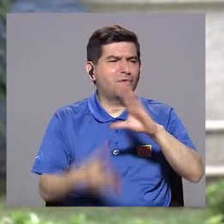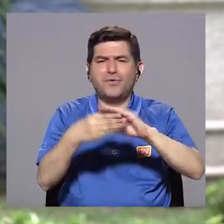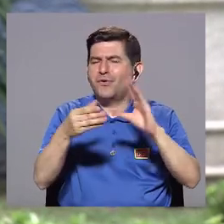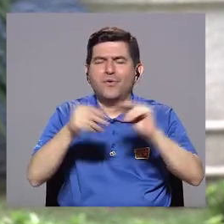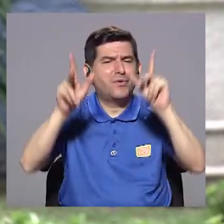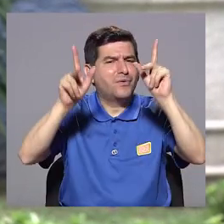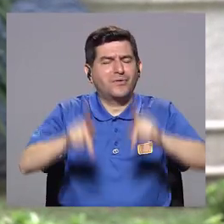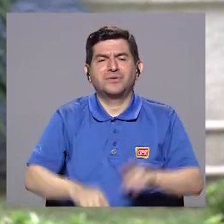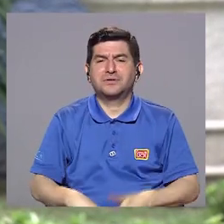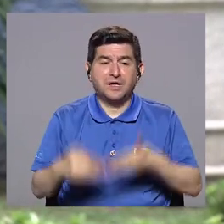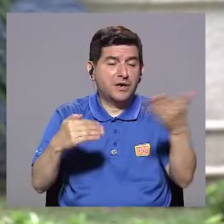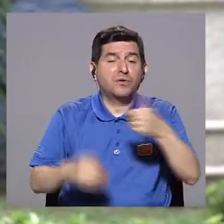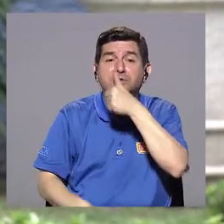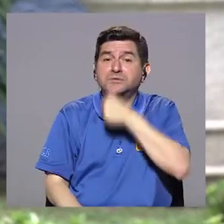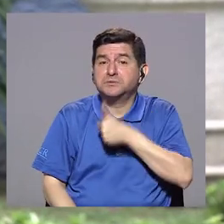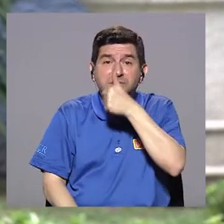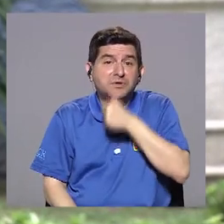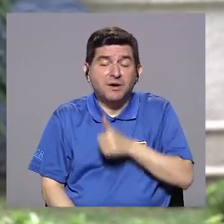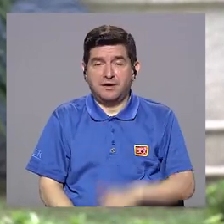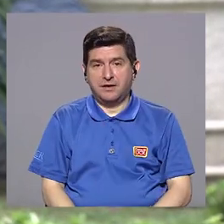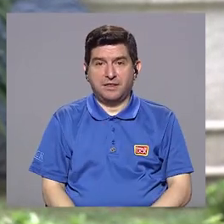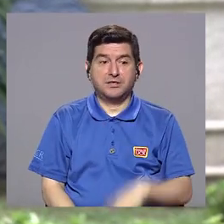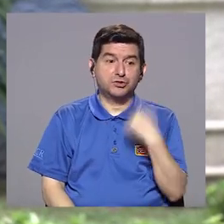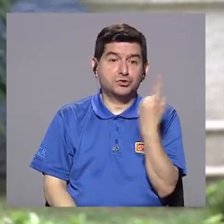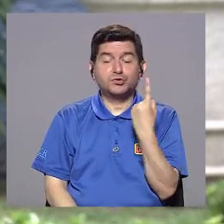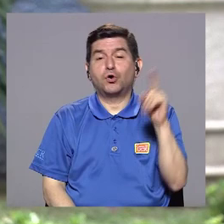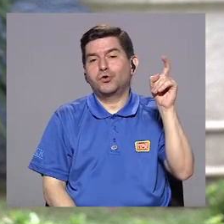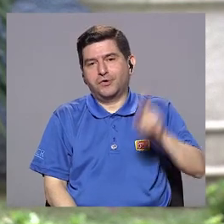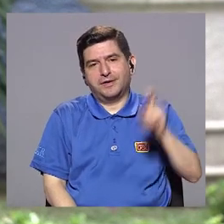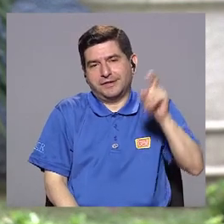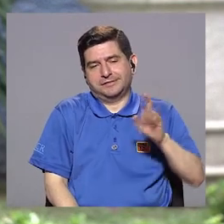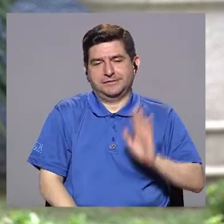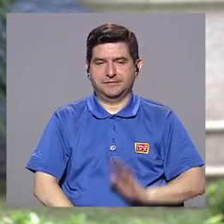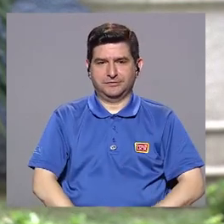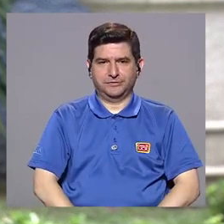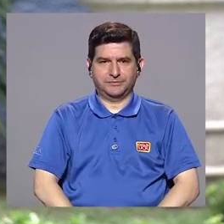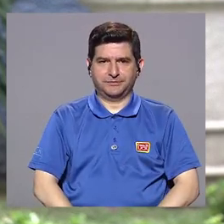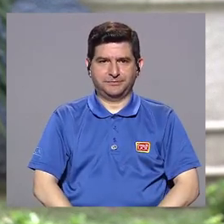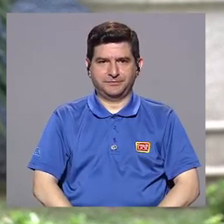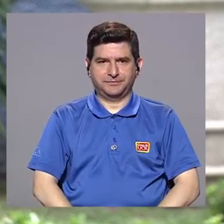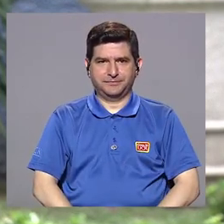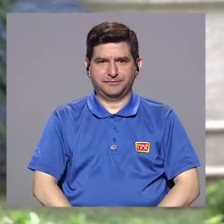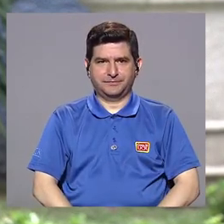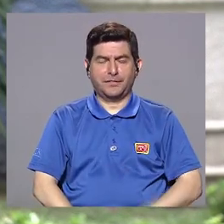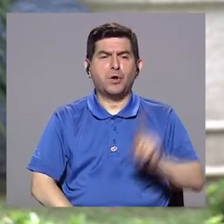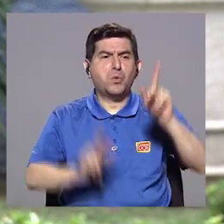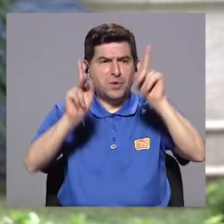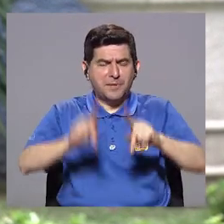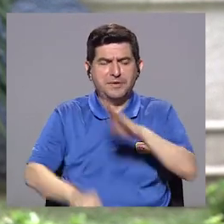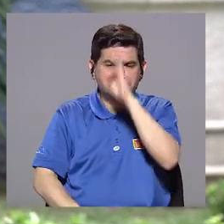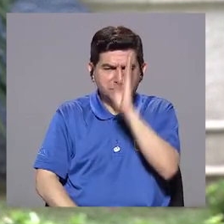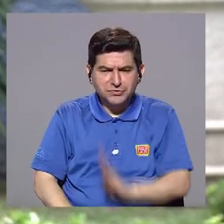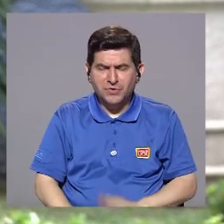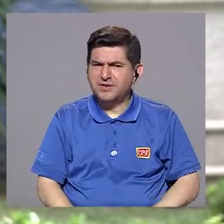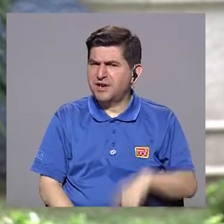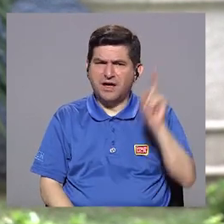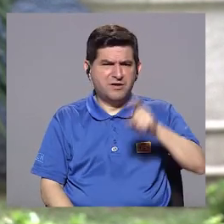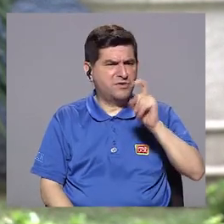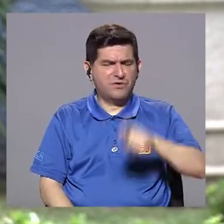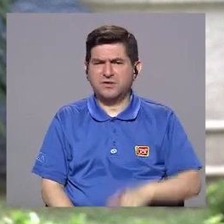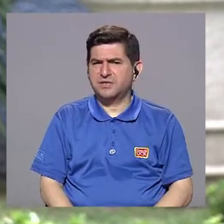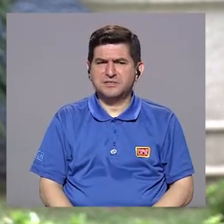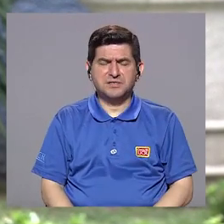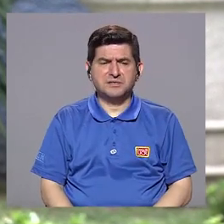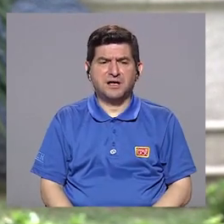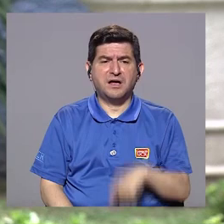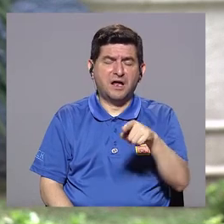contando a la gente cosas tan privadas. A menos que sea necesario. Una persona con bipolaridad no tiene por qué andar